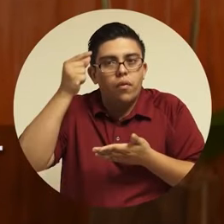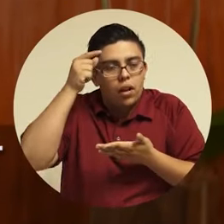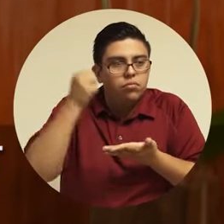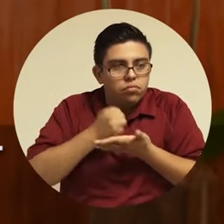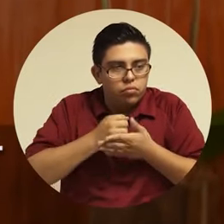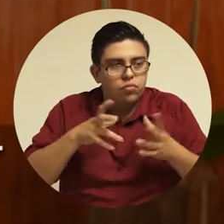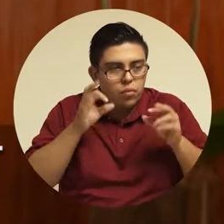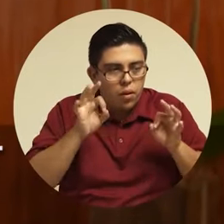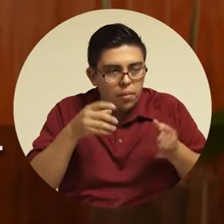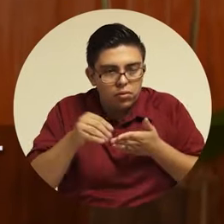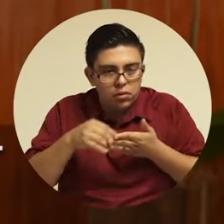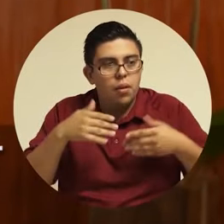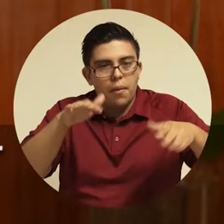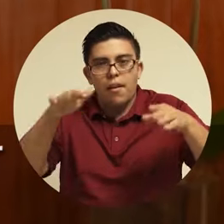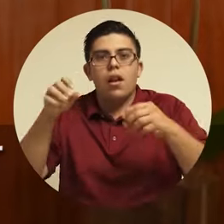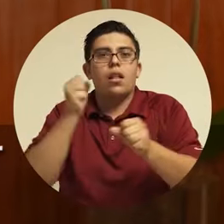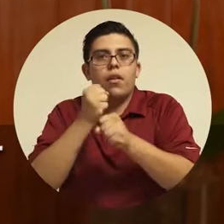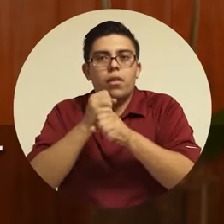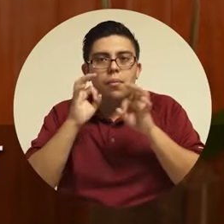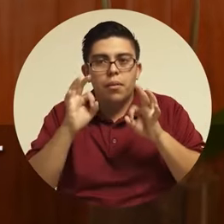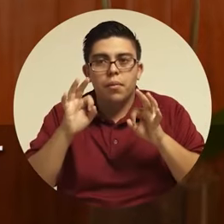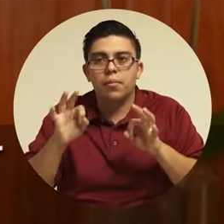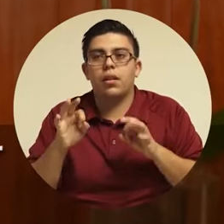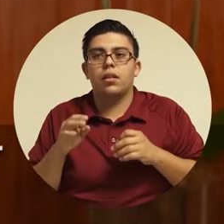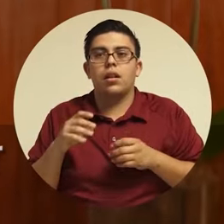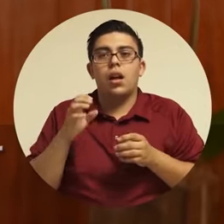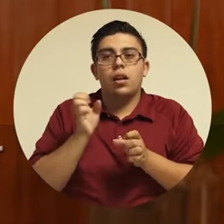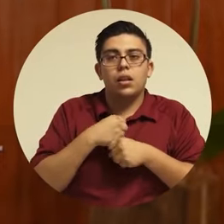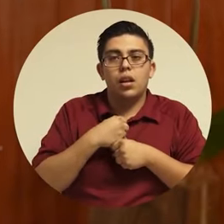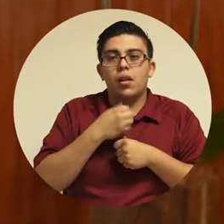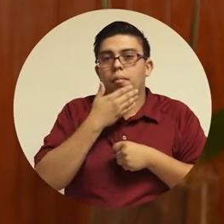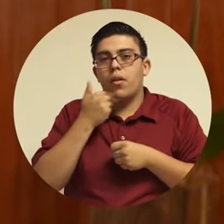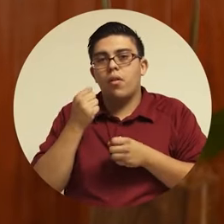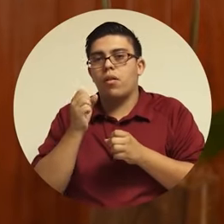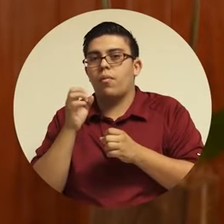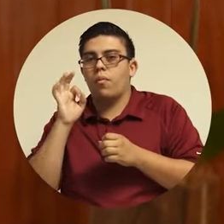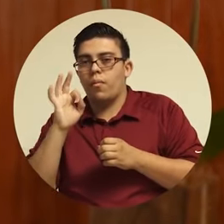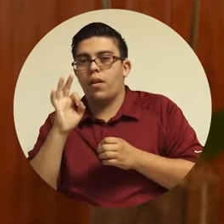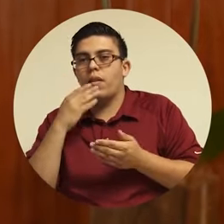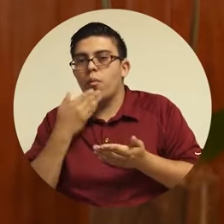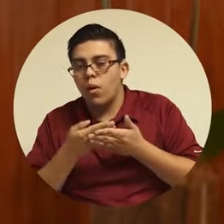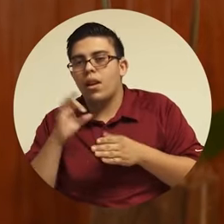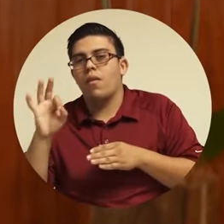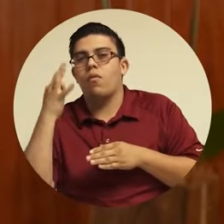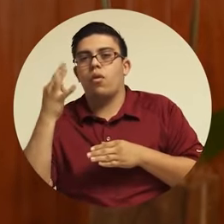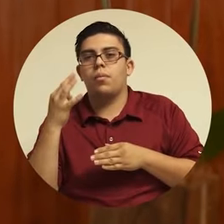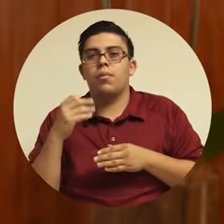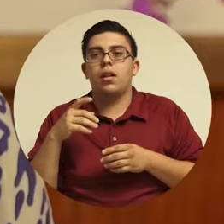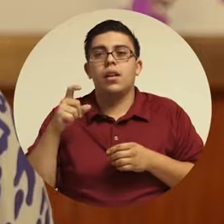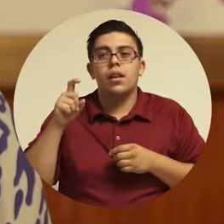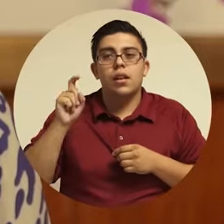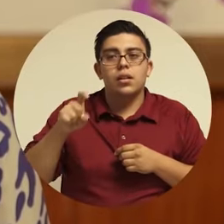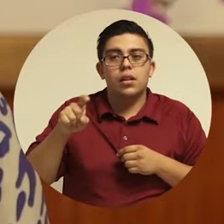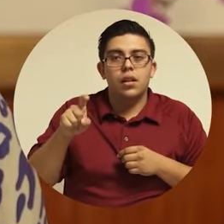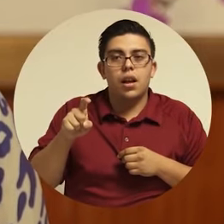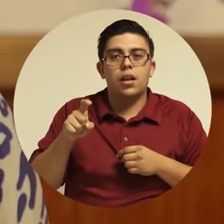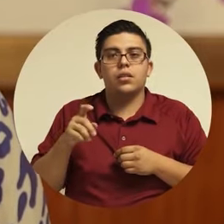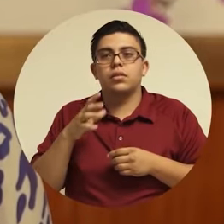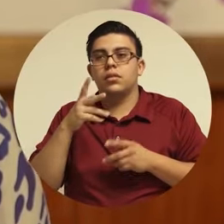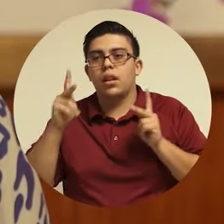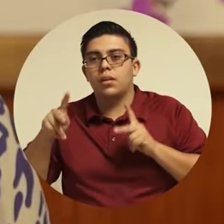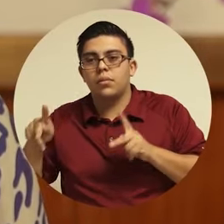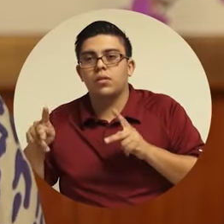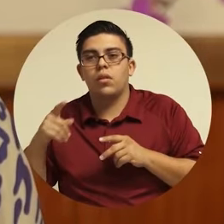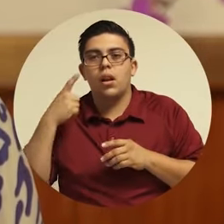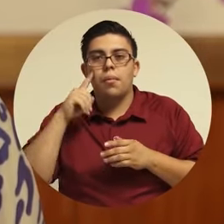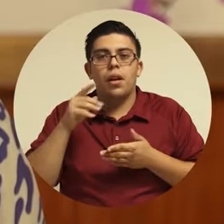los trámites de gobierno para responder de manera pronta y adecuada a las necesidades de las personas, para mejorar la calidad